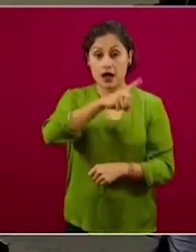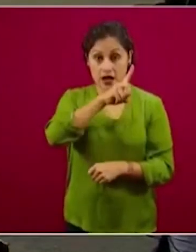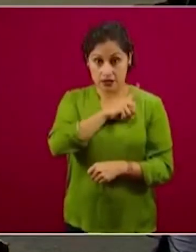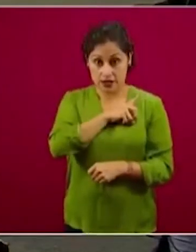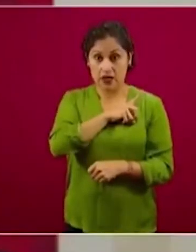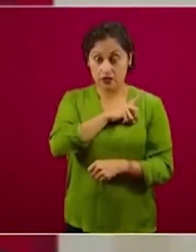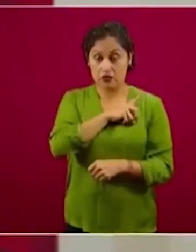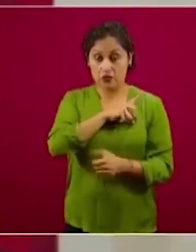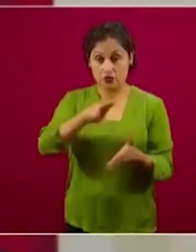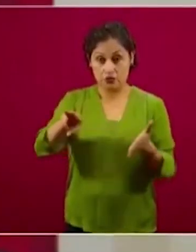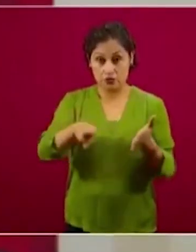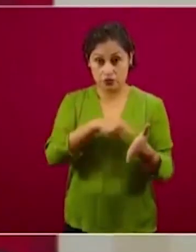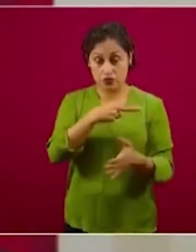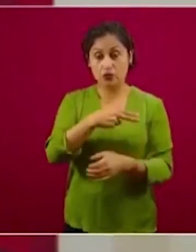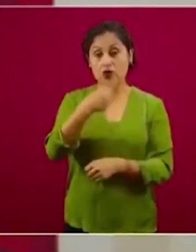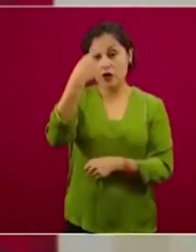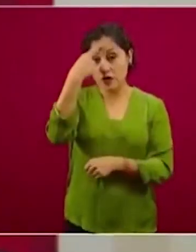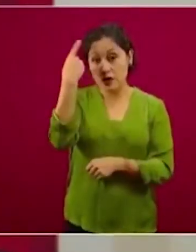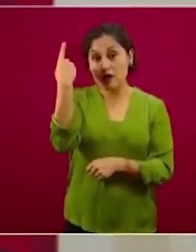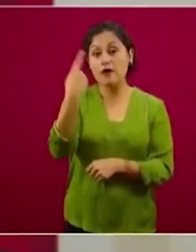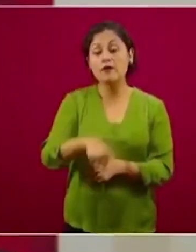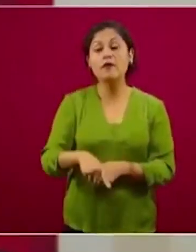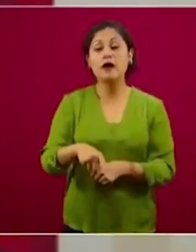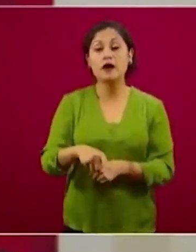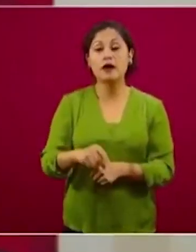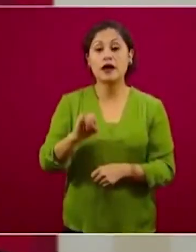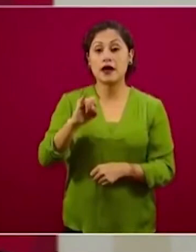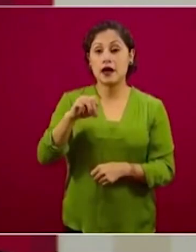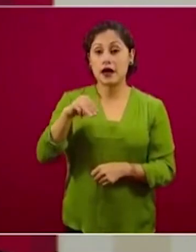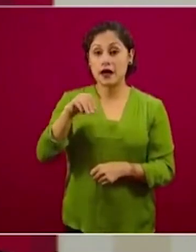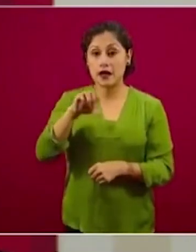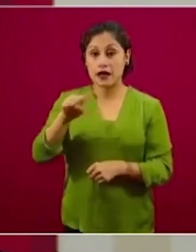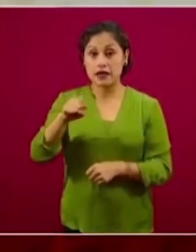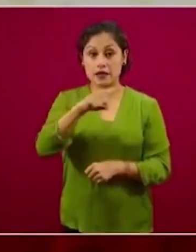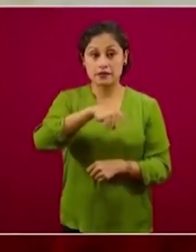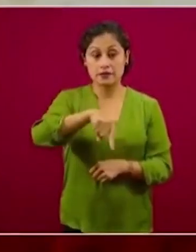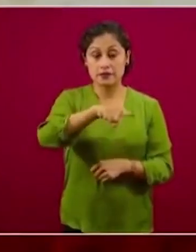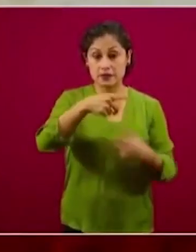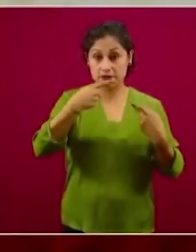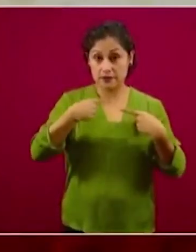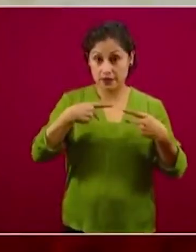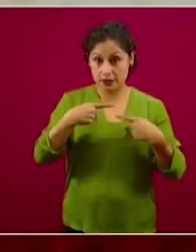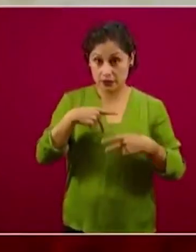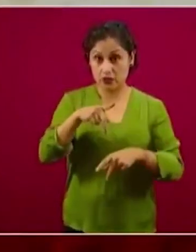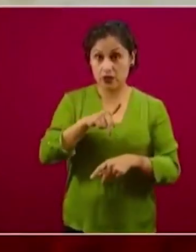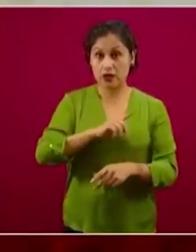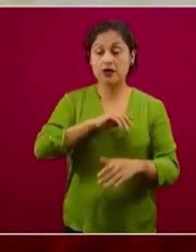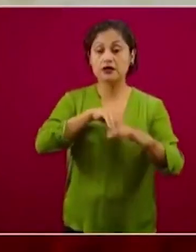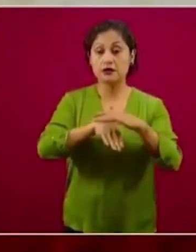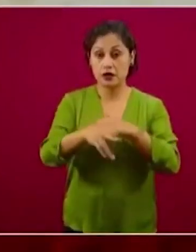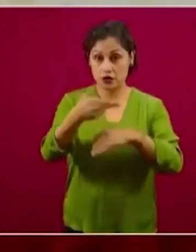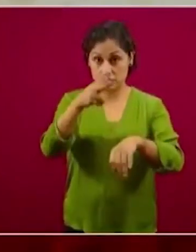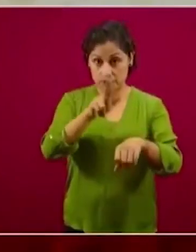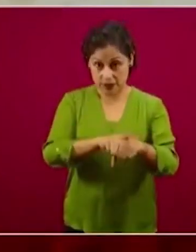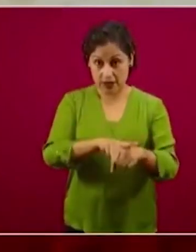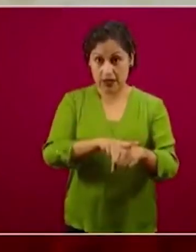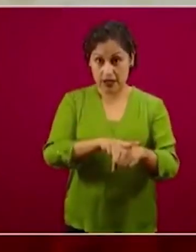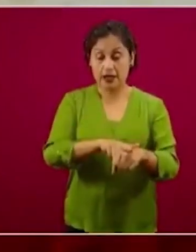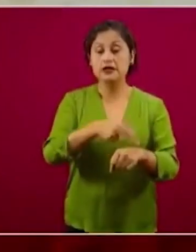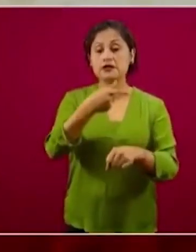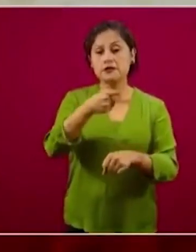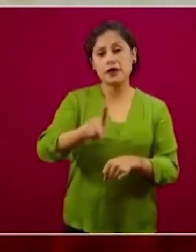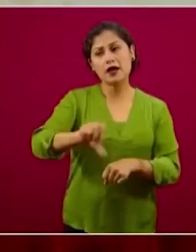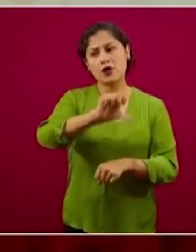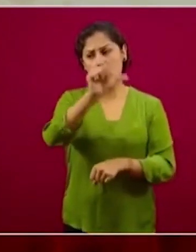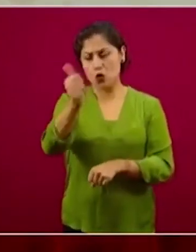pacientes, en principio del Instituto Mexicano del Seguro Social, pero pueden también acudir pacientes no derechohabientes